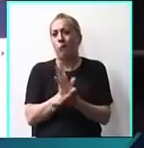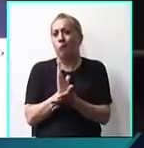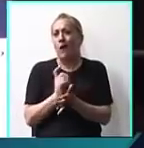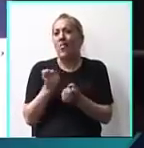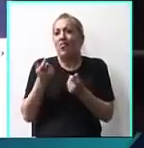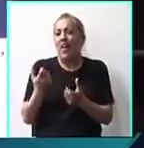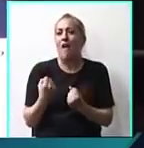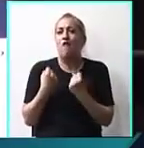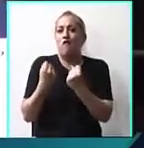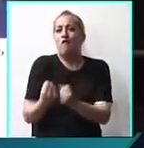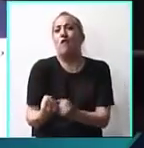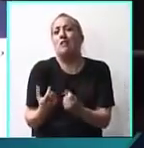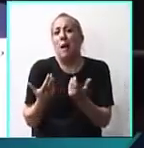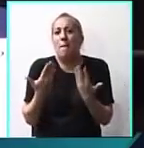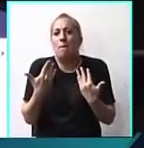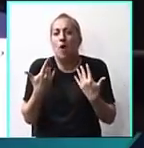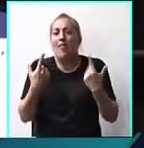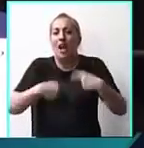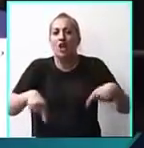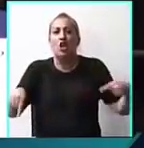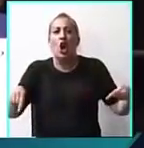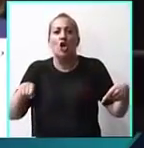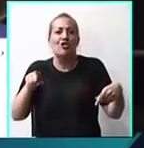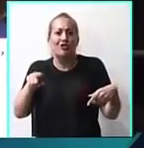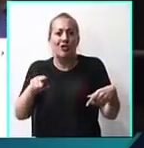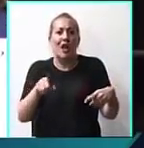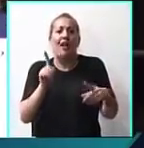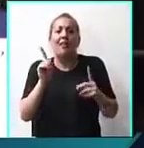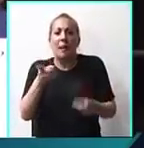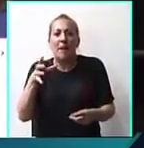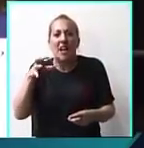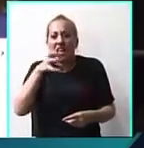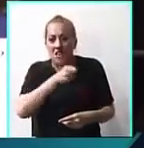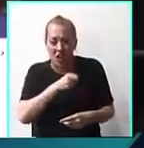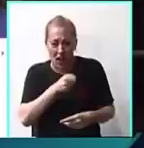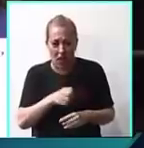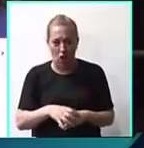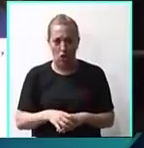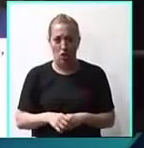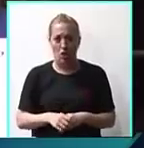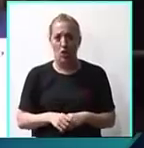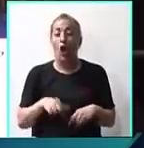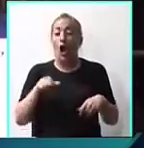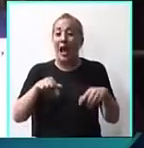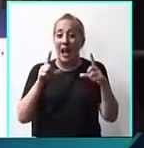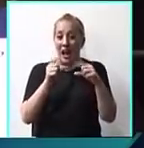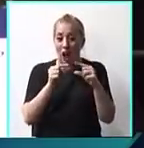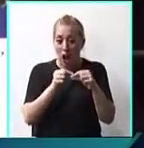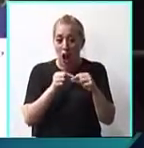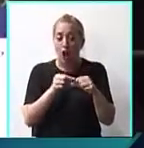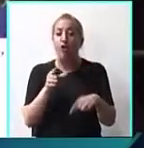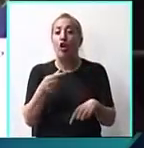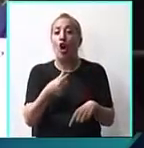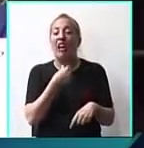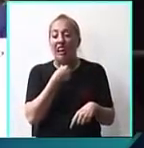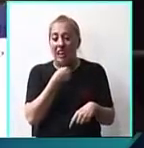le dan la posibilidad de que todo esto lo hagan en el anonimato. Y cierro. Con este código pretenden